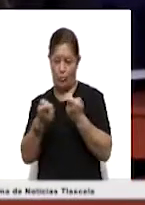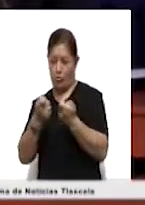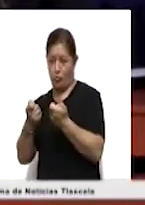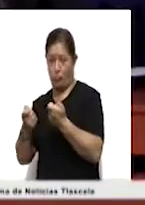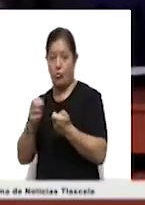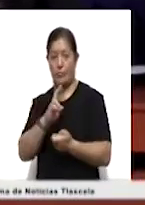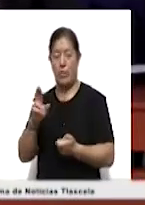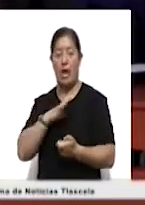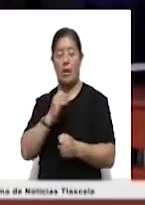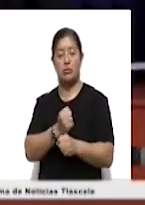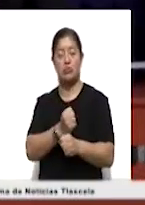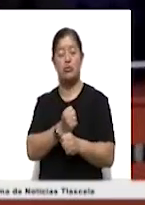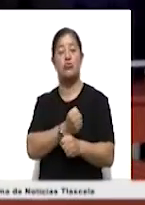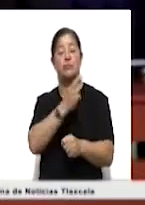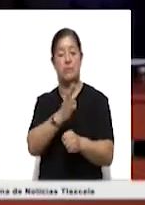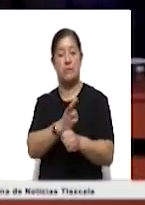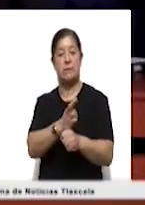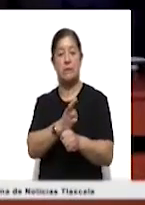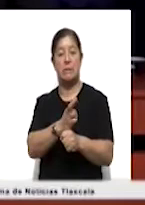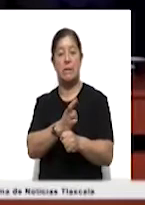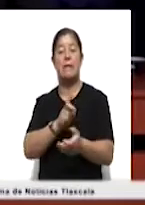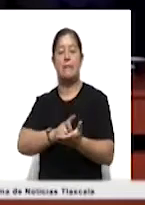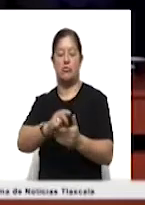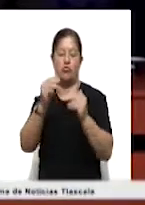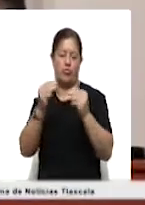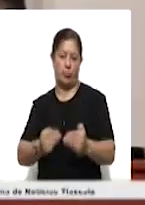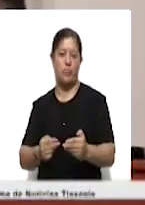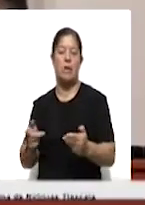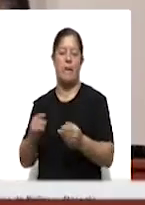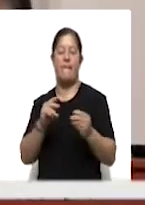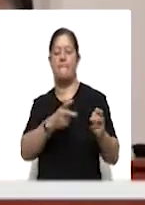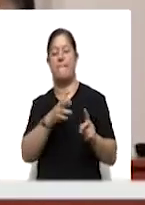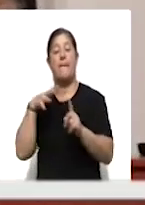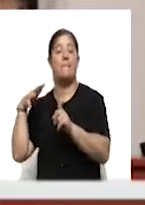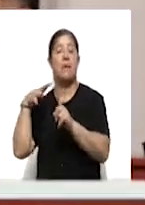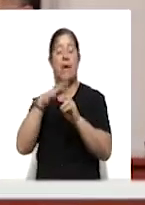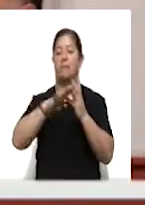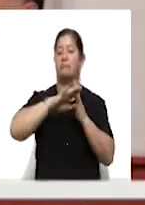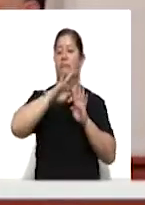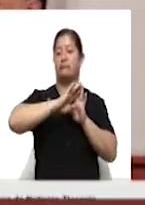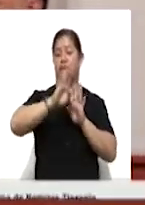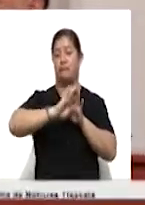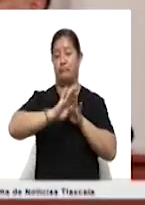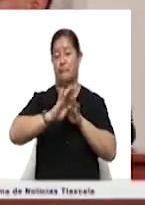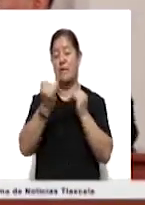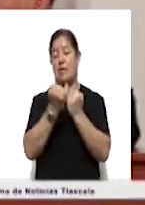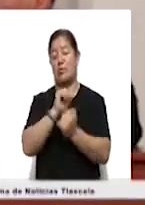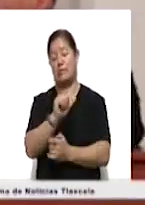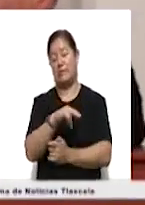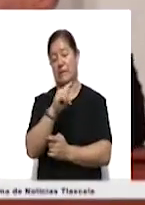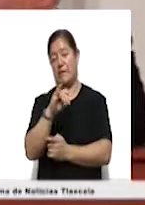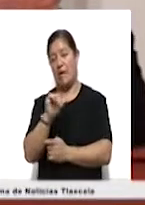migratoria de la Subsecretaría de Derechos Humanos, Población y Migración. Acompañada por el titular de la UIF, Santiago Nieto Castillo, la